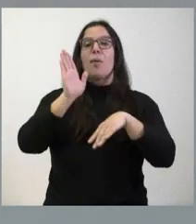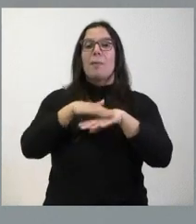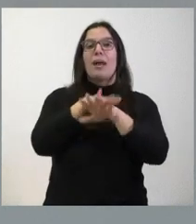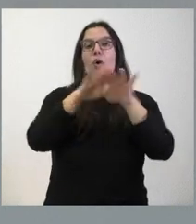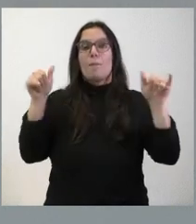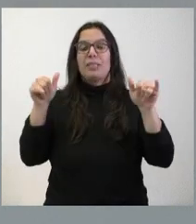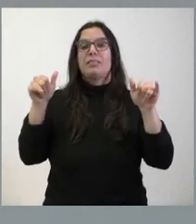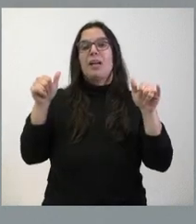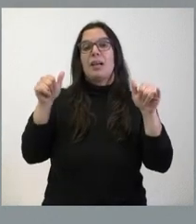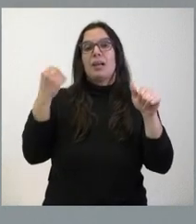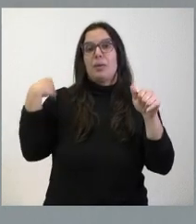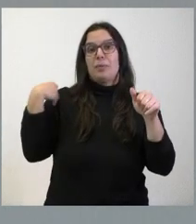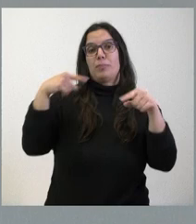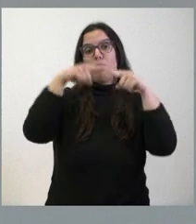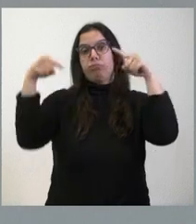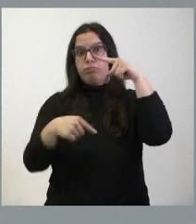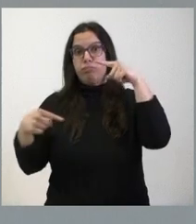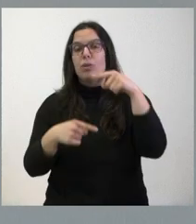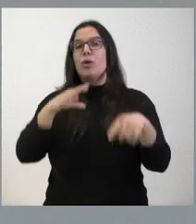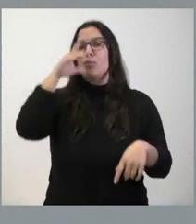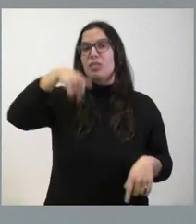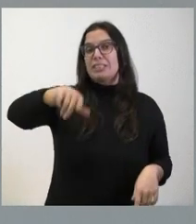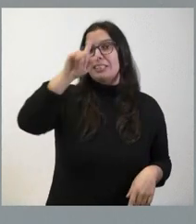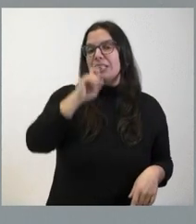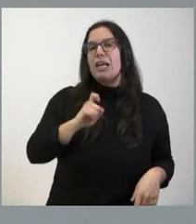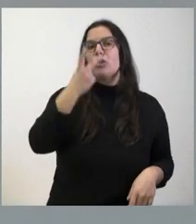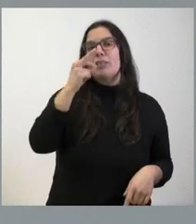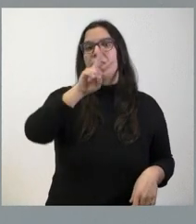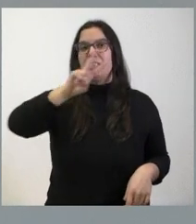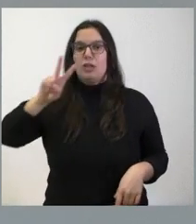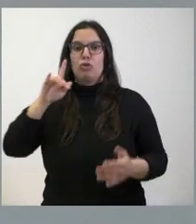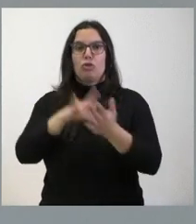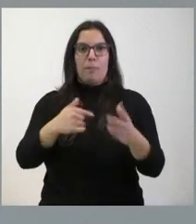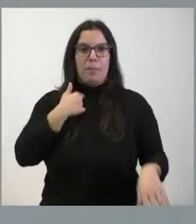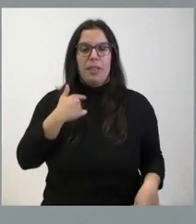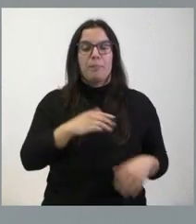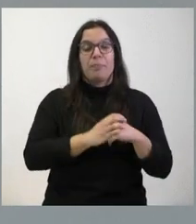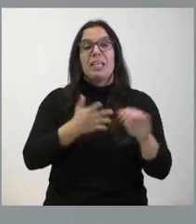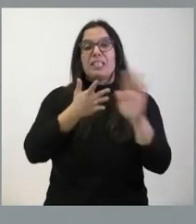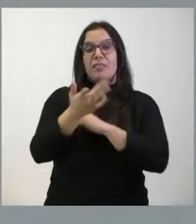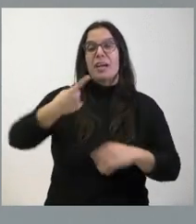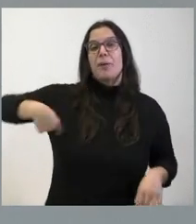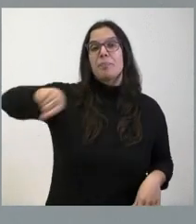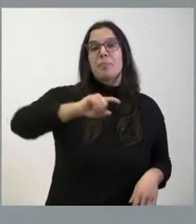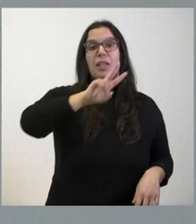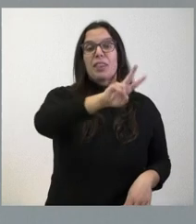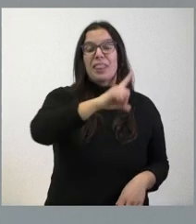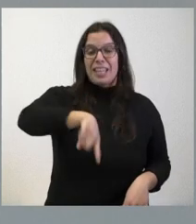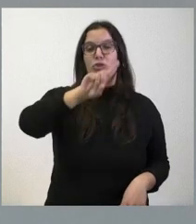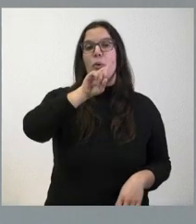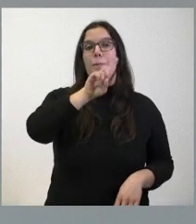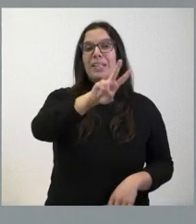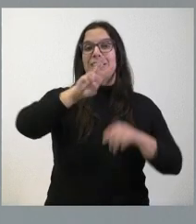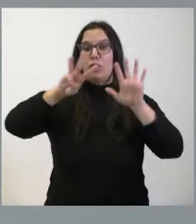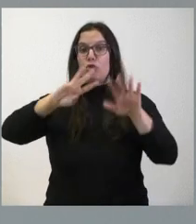el déficit de explotación en el que han incurrido en este año 2022. Estamos hablando de que son 128 titulares